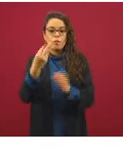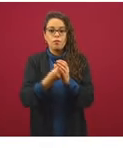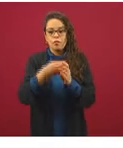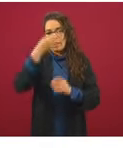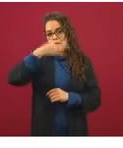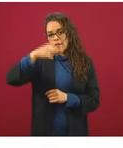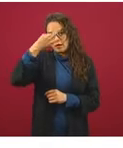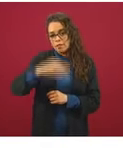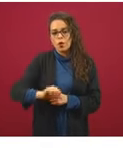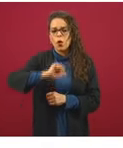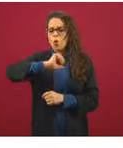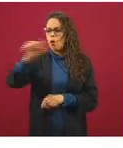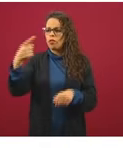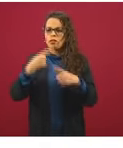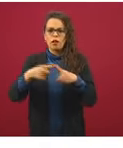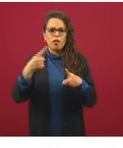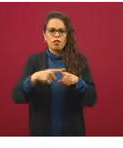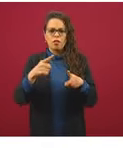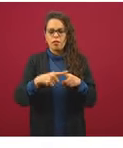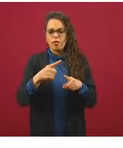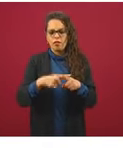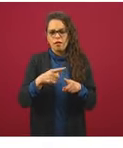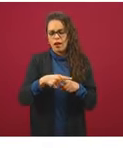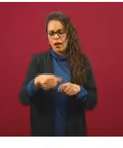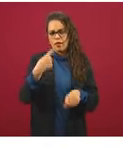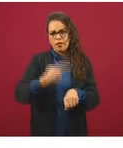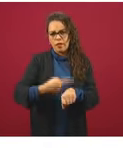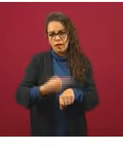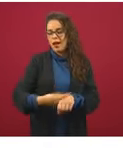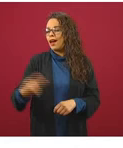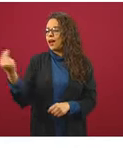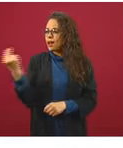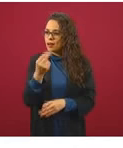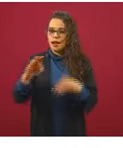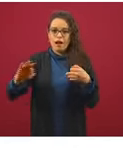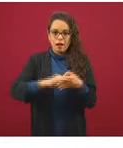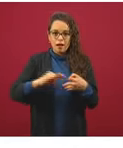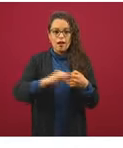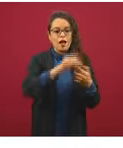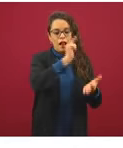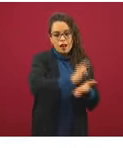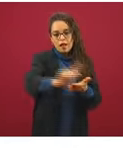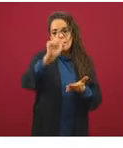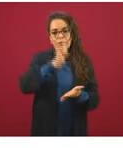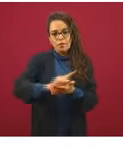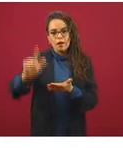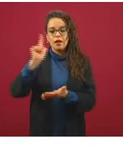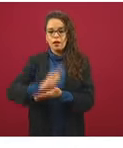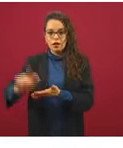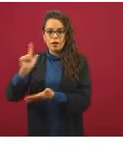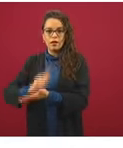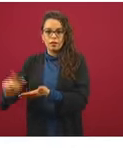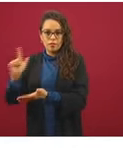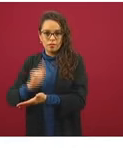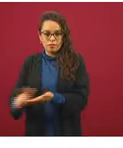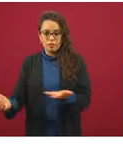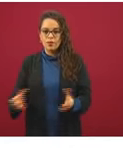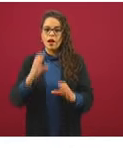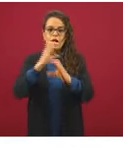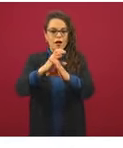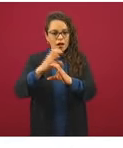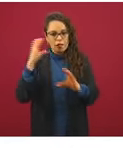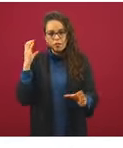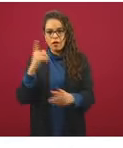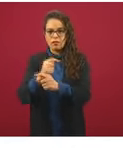enfermedades. Hay que estar constantemente limpiando y desinfectando los autobuses,